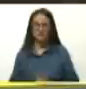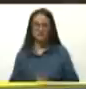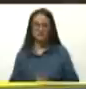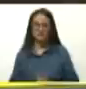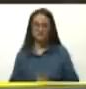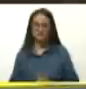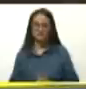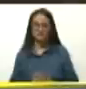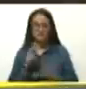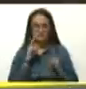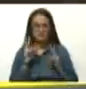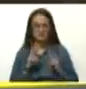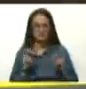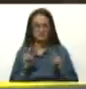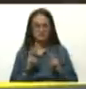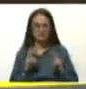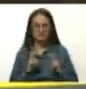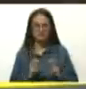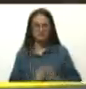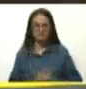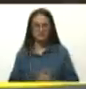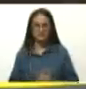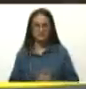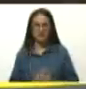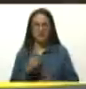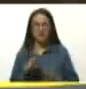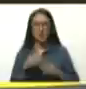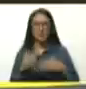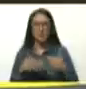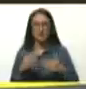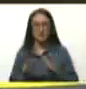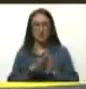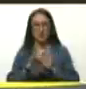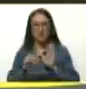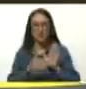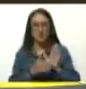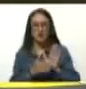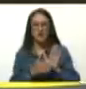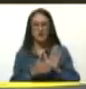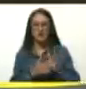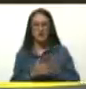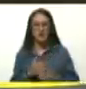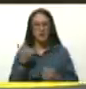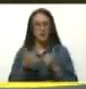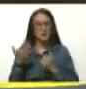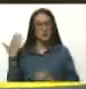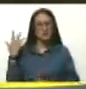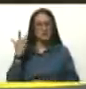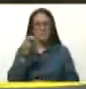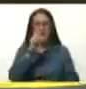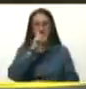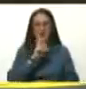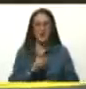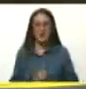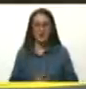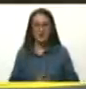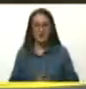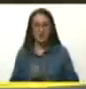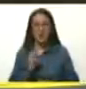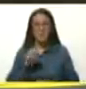Estuvimos revisando lo que han sido los procesos constituyentes del continente en los últimos 20 años o más